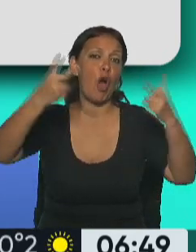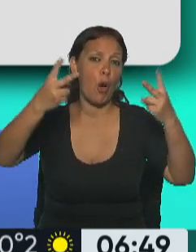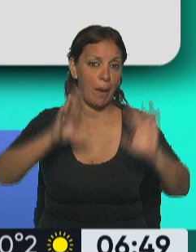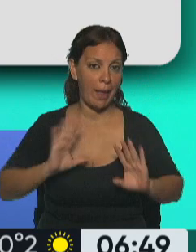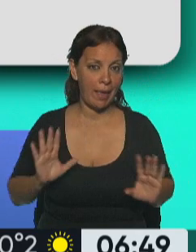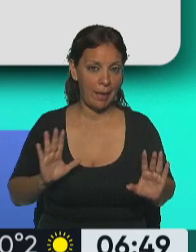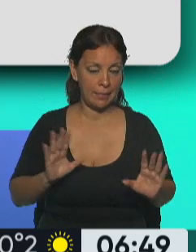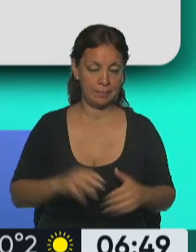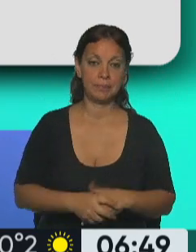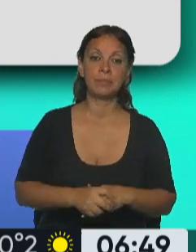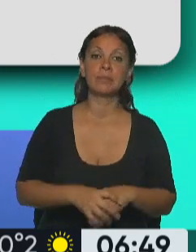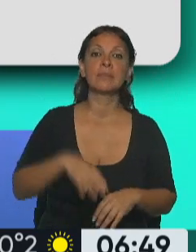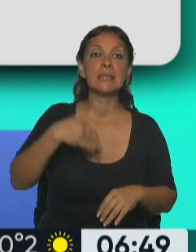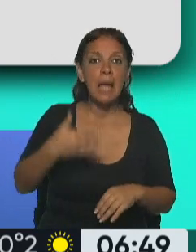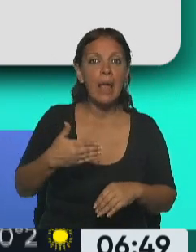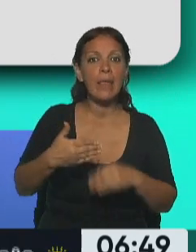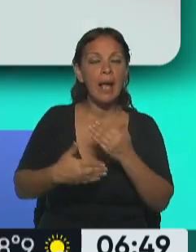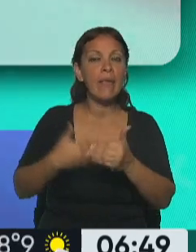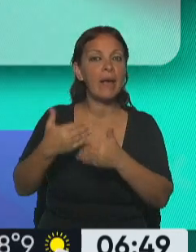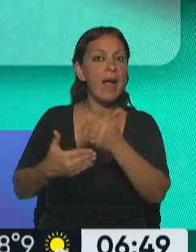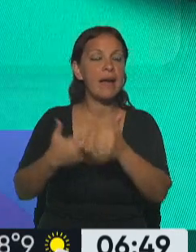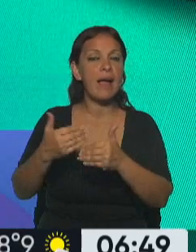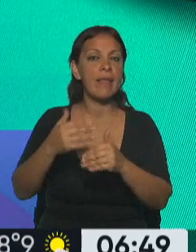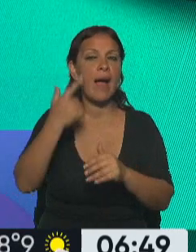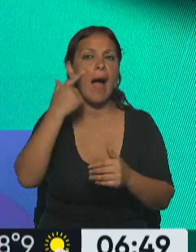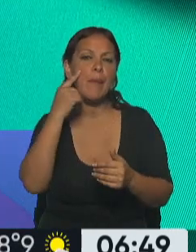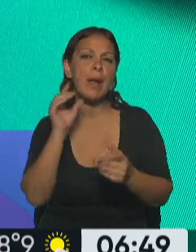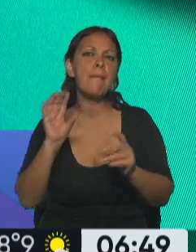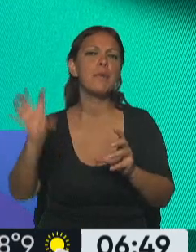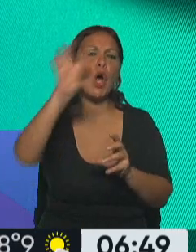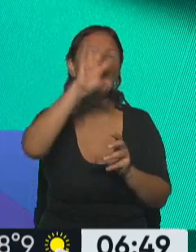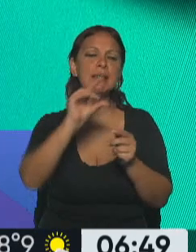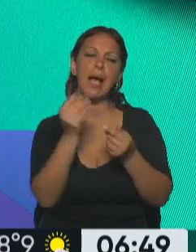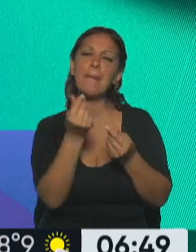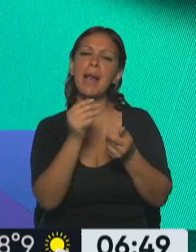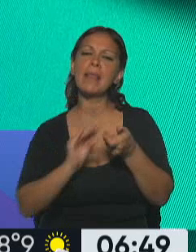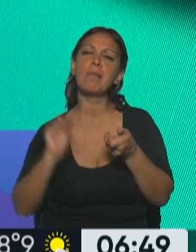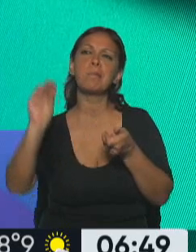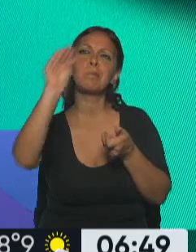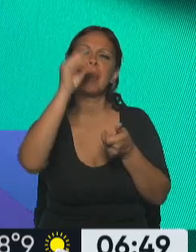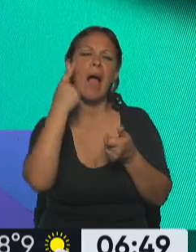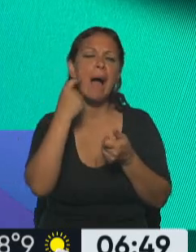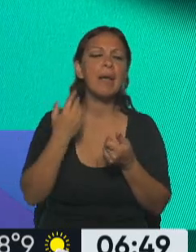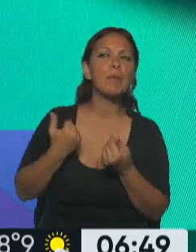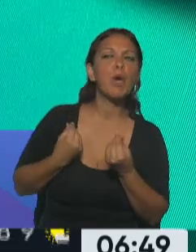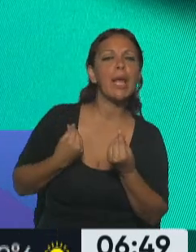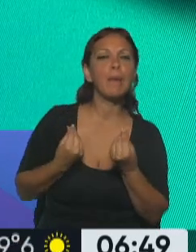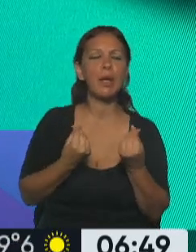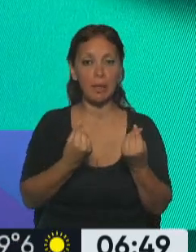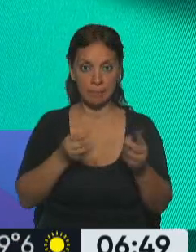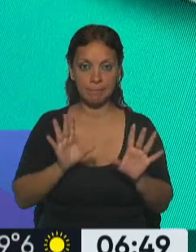una tras otra cada una de las partidas que reciben las provincias. Fue Pichetto quien, bueno,